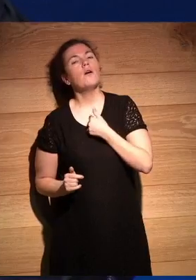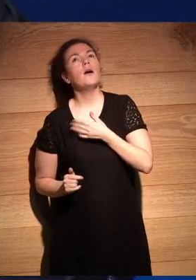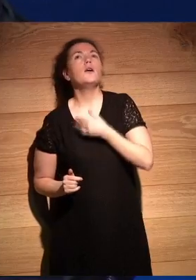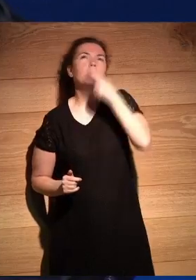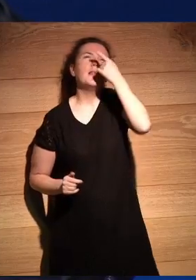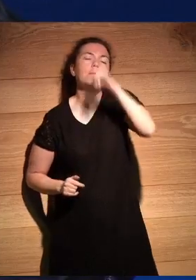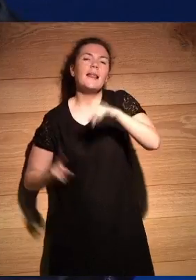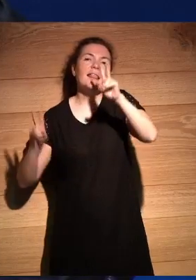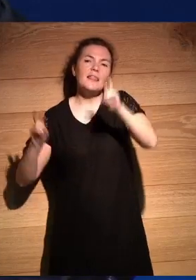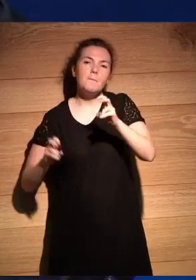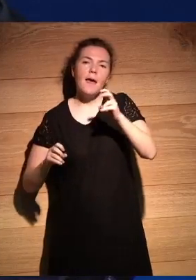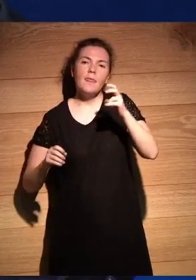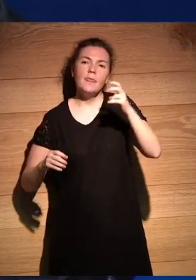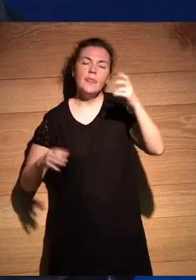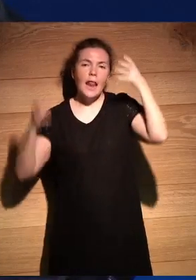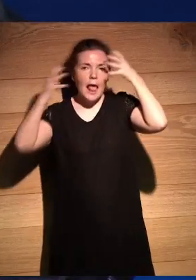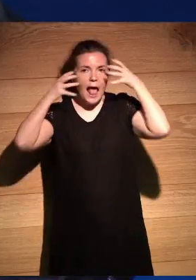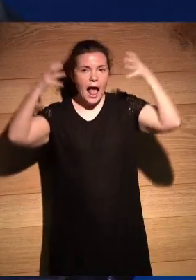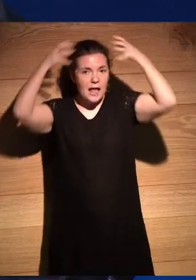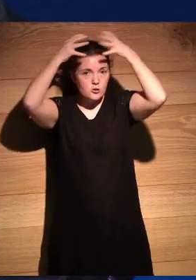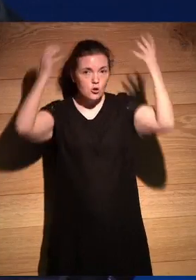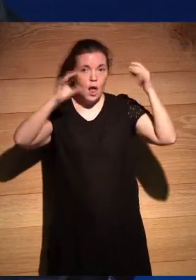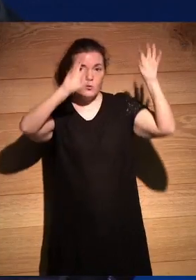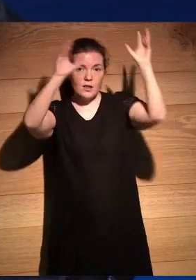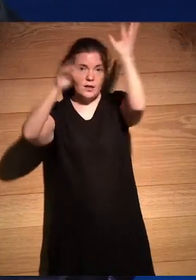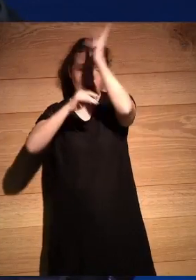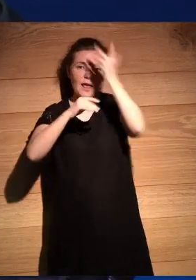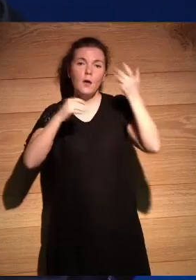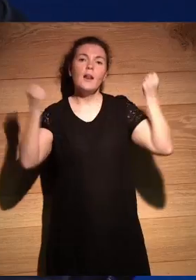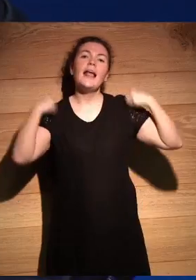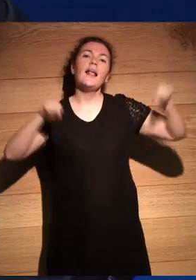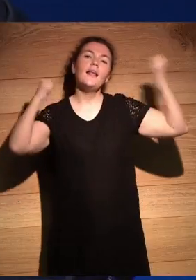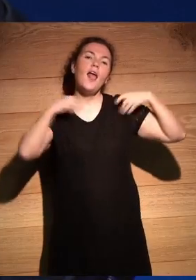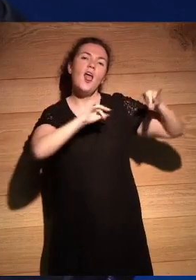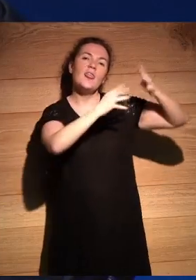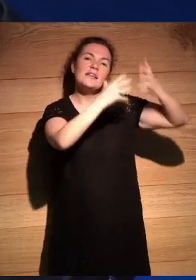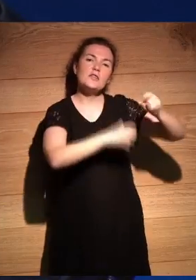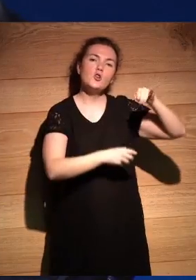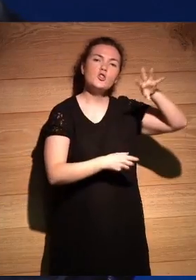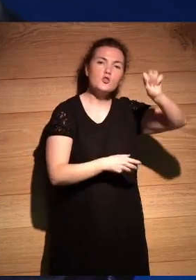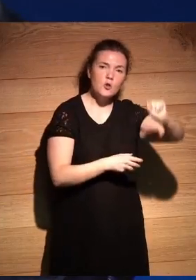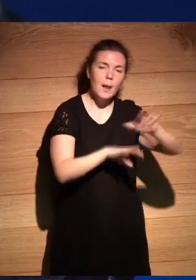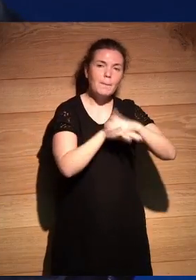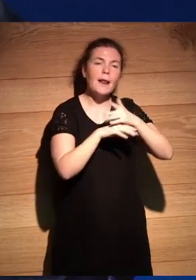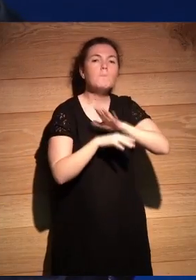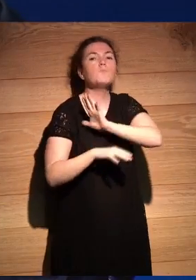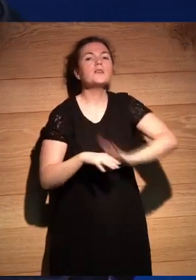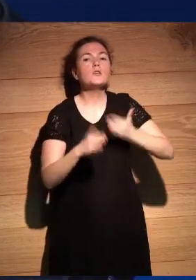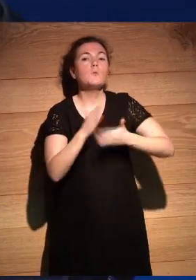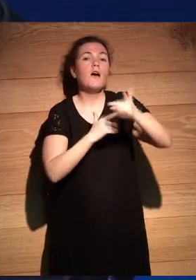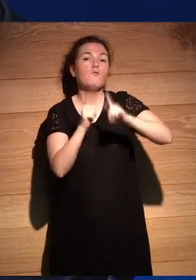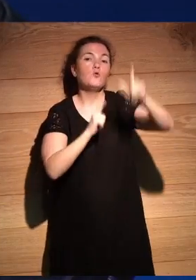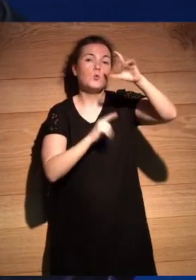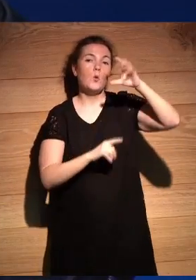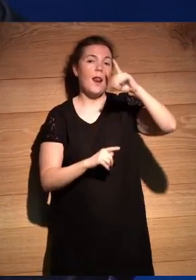interesaba mucho este tema de los astronautas entrenando en el desierto de Sonora para hipotéticos viajes a la luna y a Marte